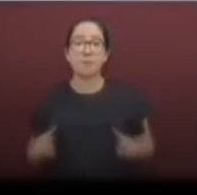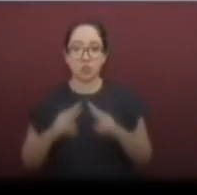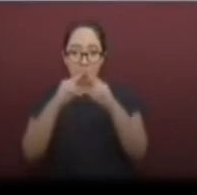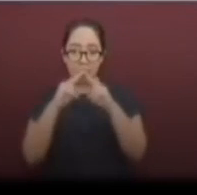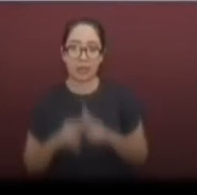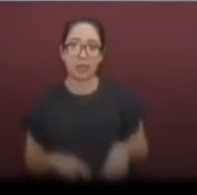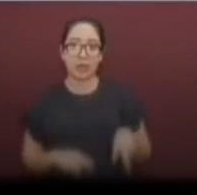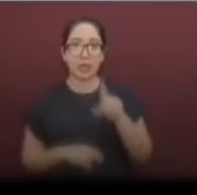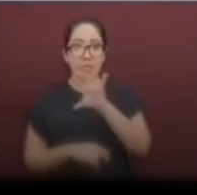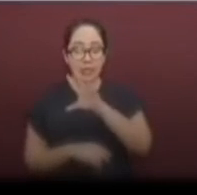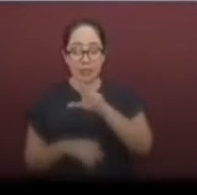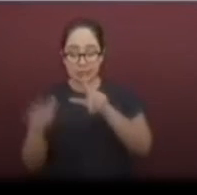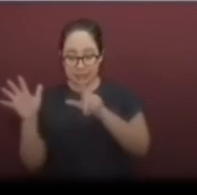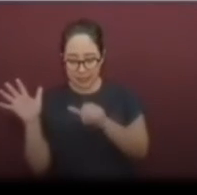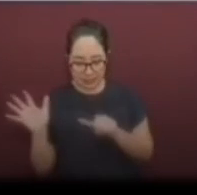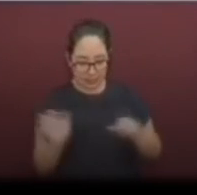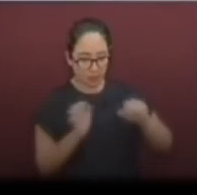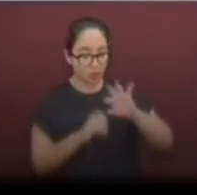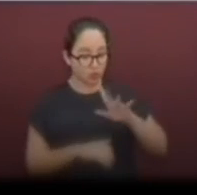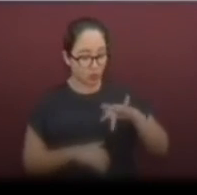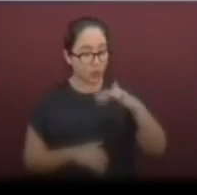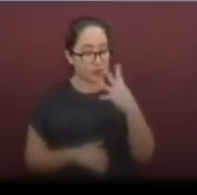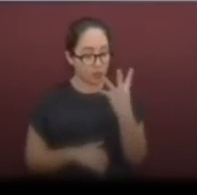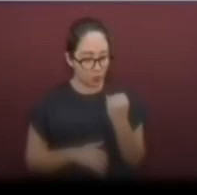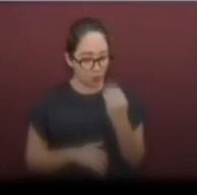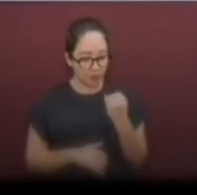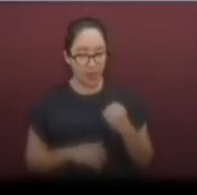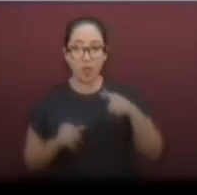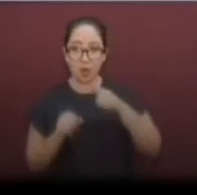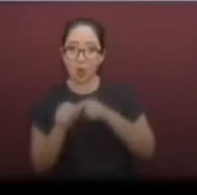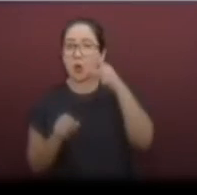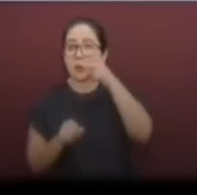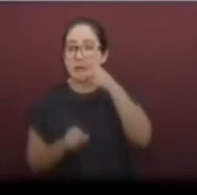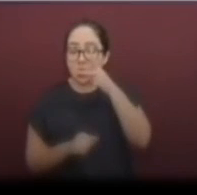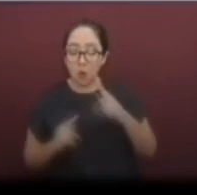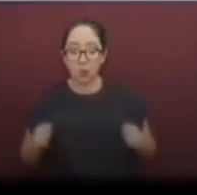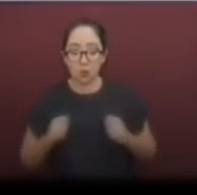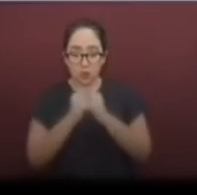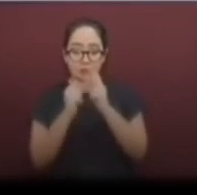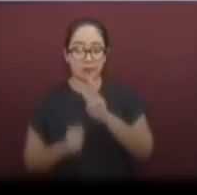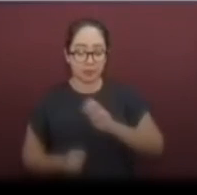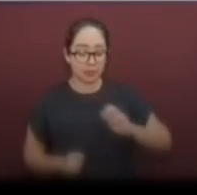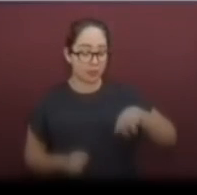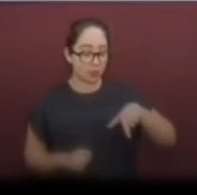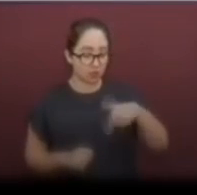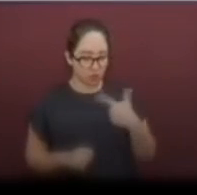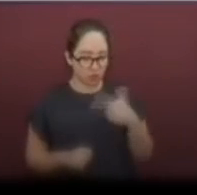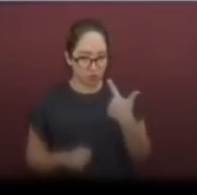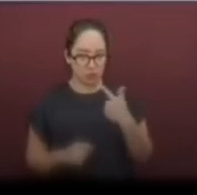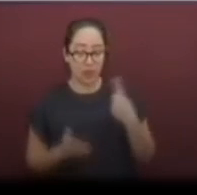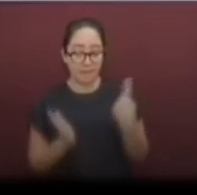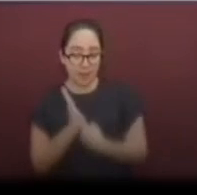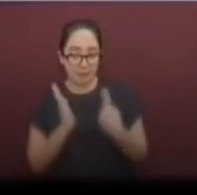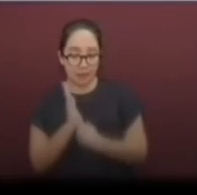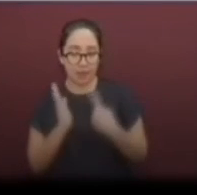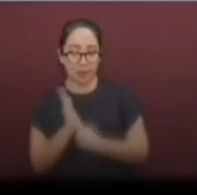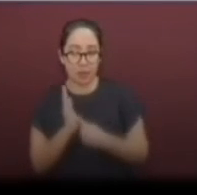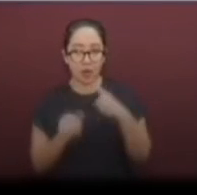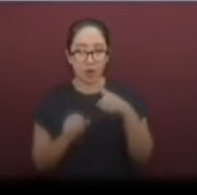con 659. En Granate, Tuxpan, 312. En ladrillo, Papantla,